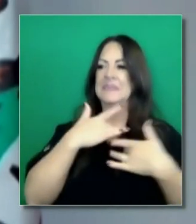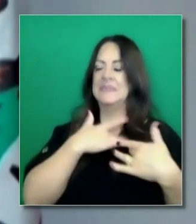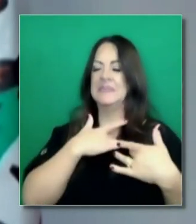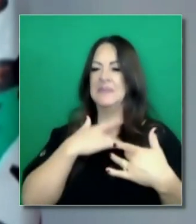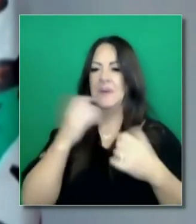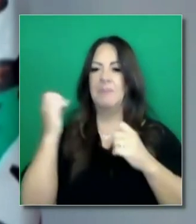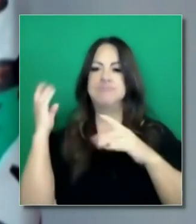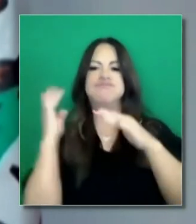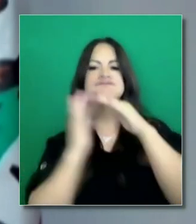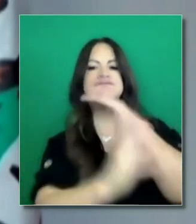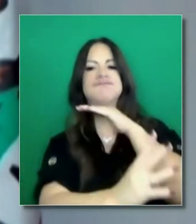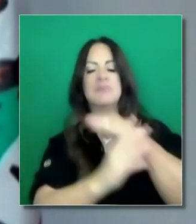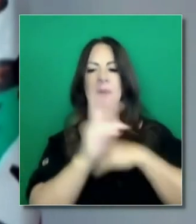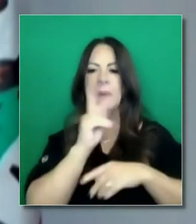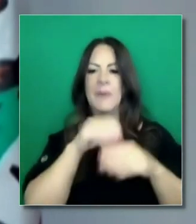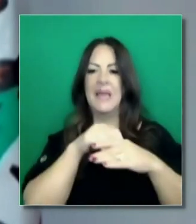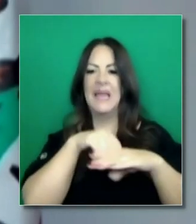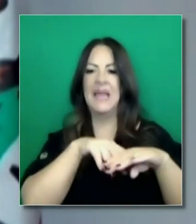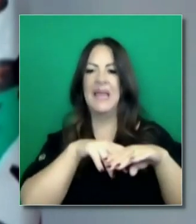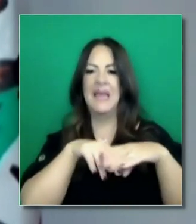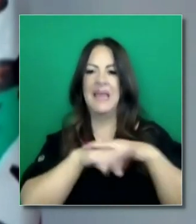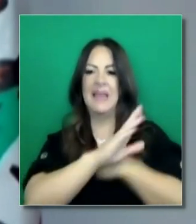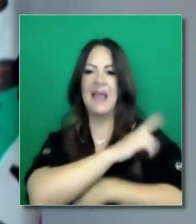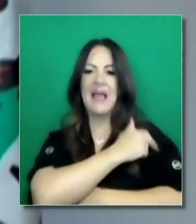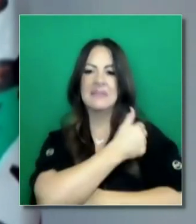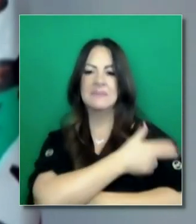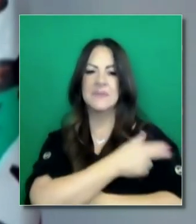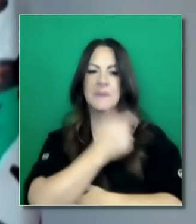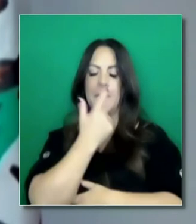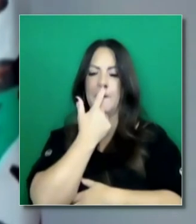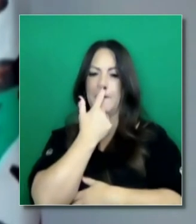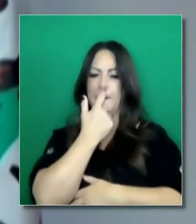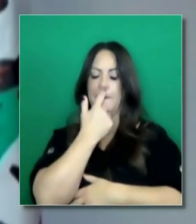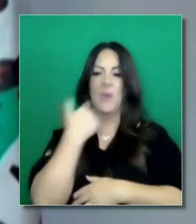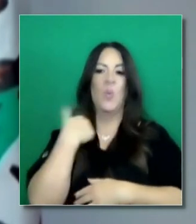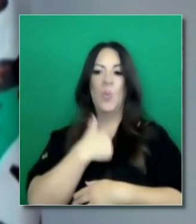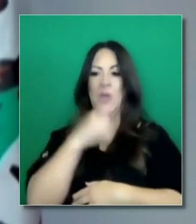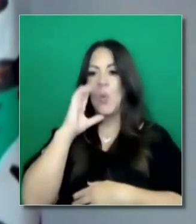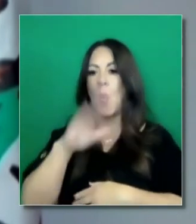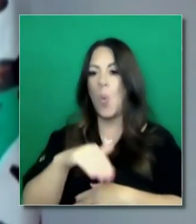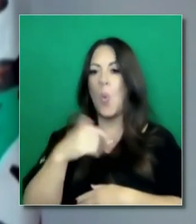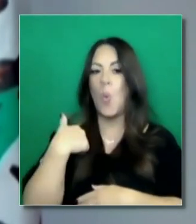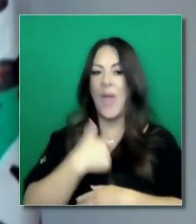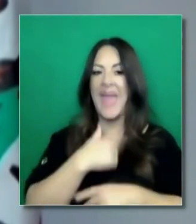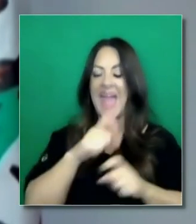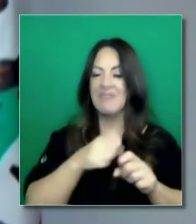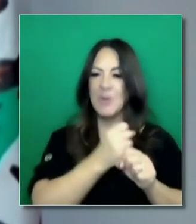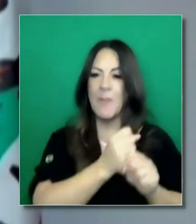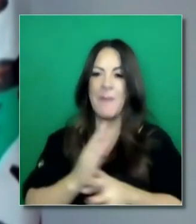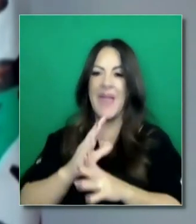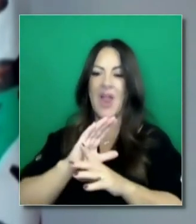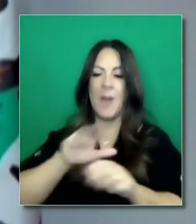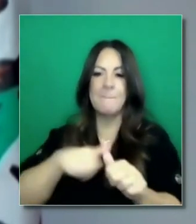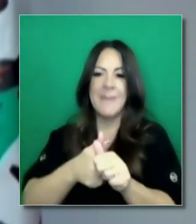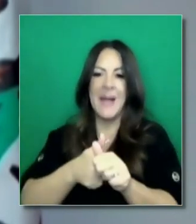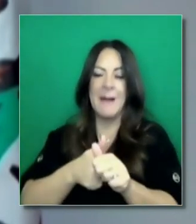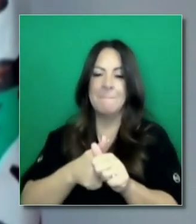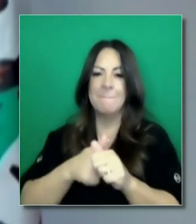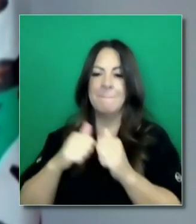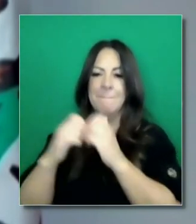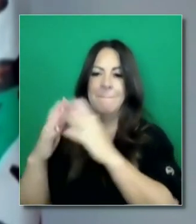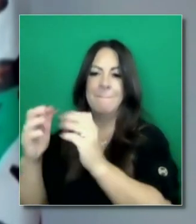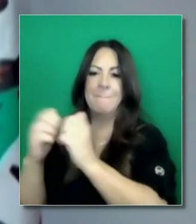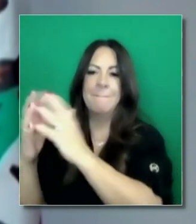esperamos recibir más personal para la semana que viene, vamos a tener las camas preparadas. Sabemos que algunos